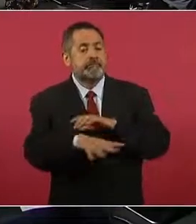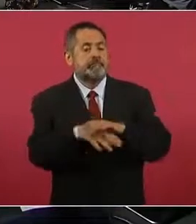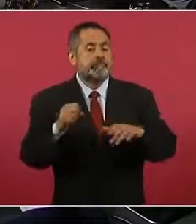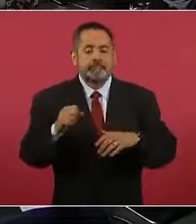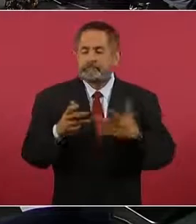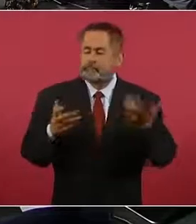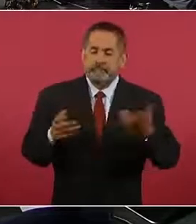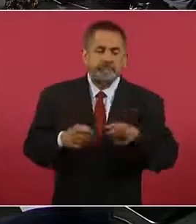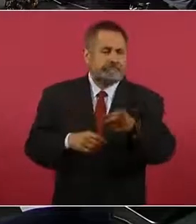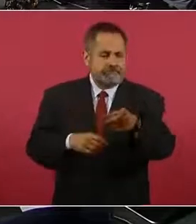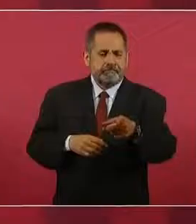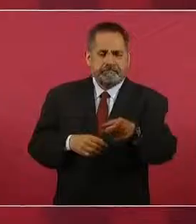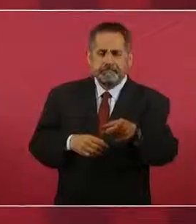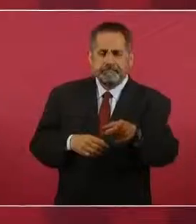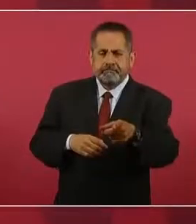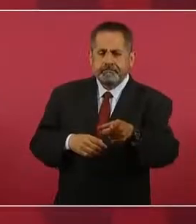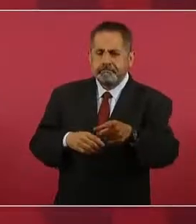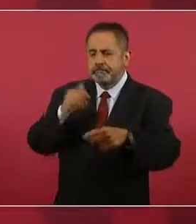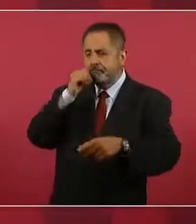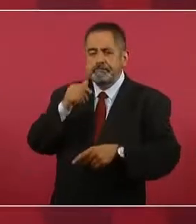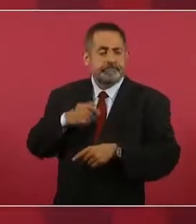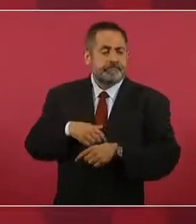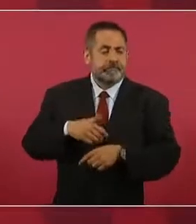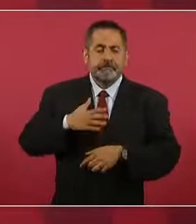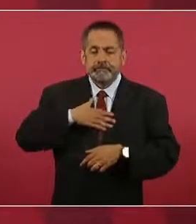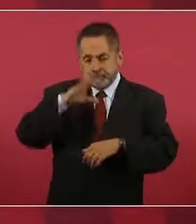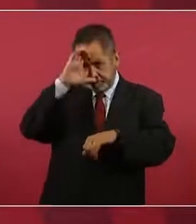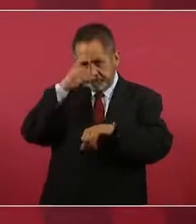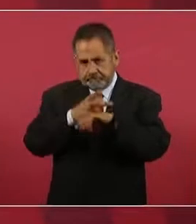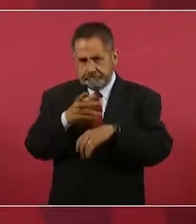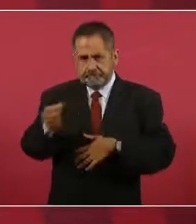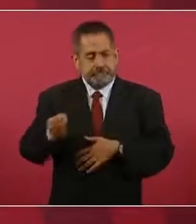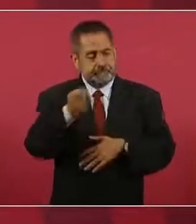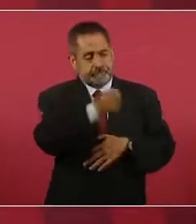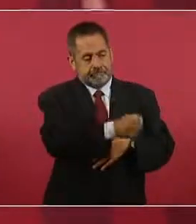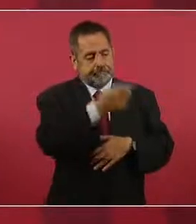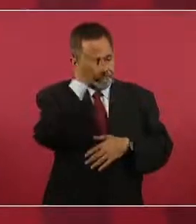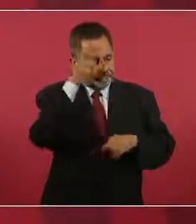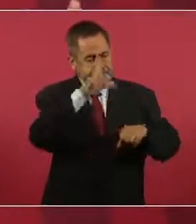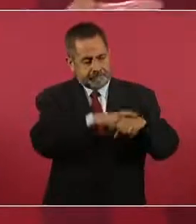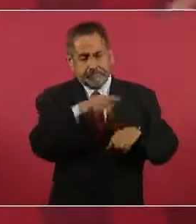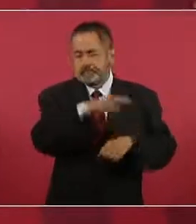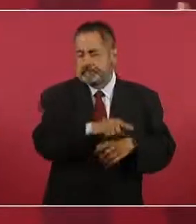a sus compadres, o sea,